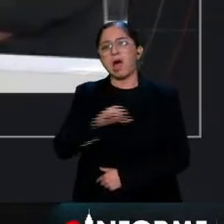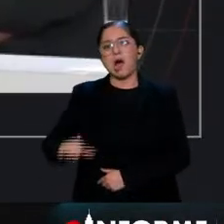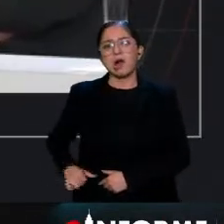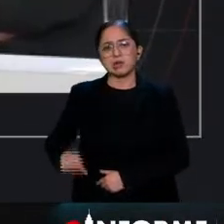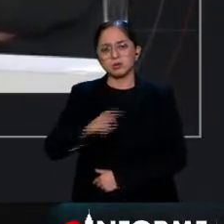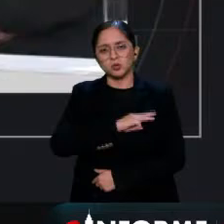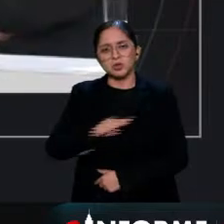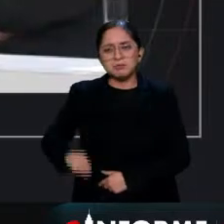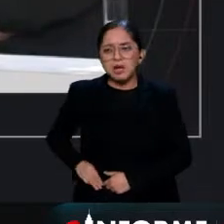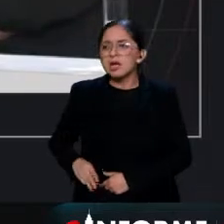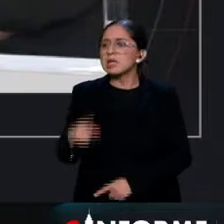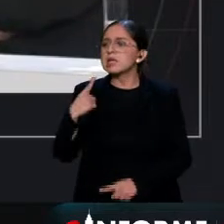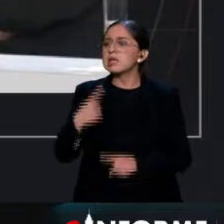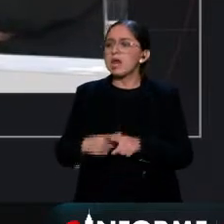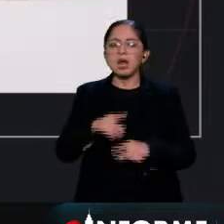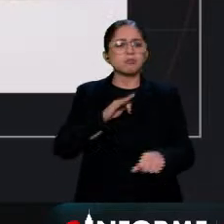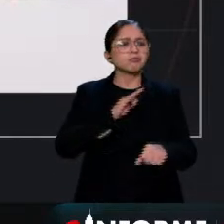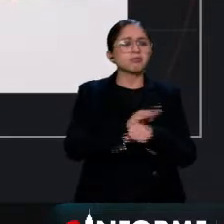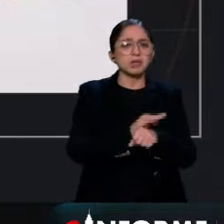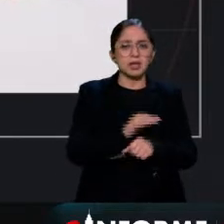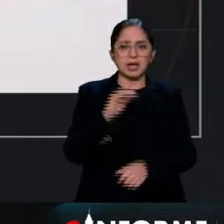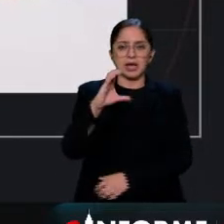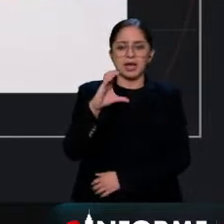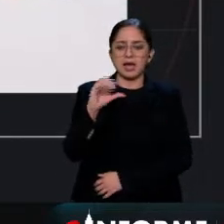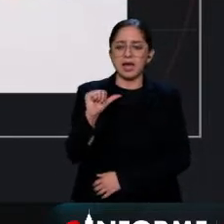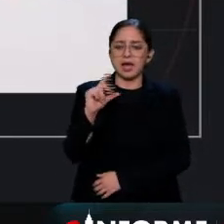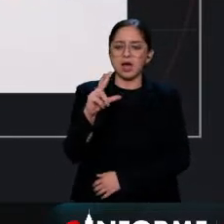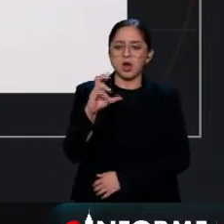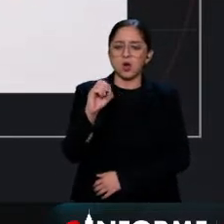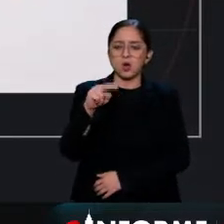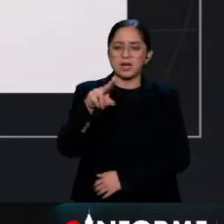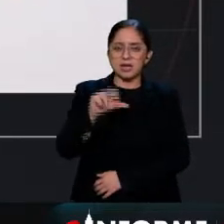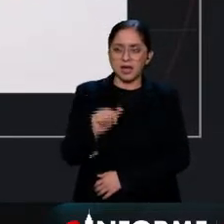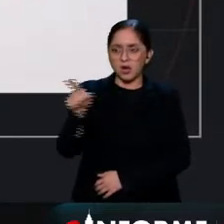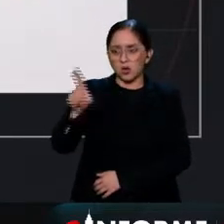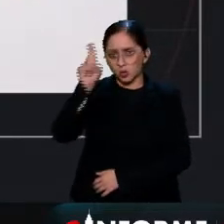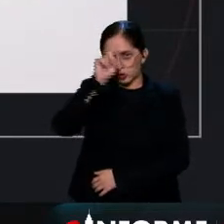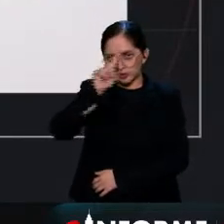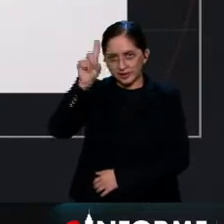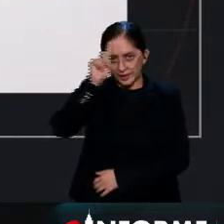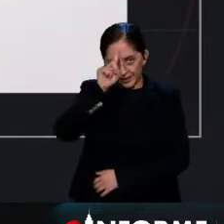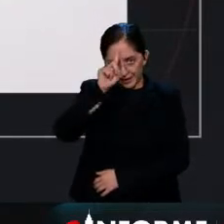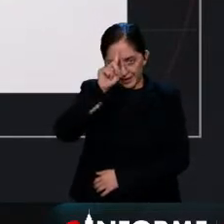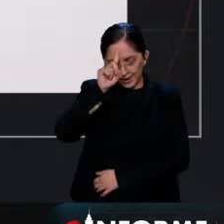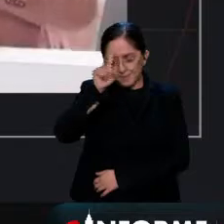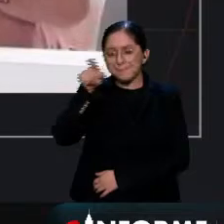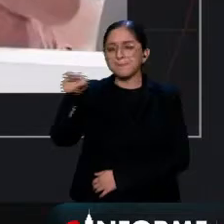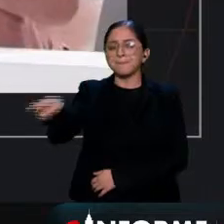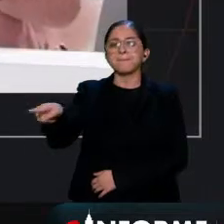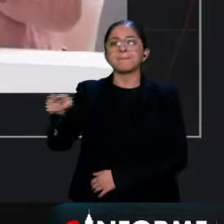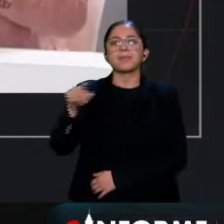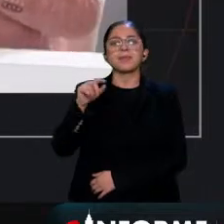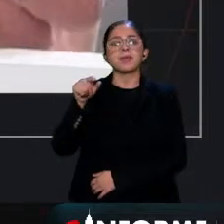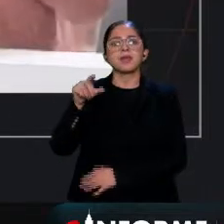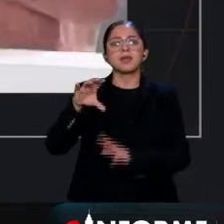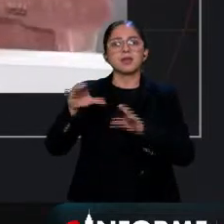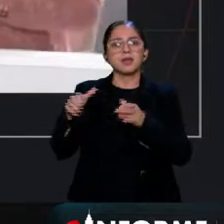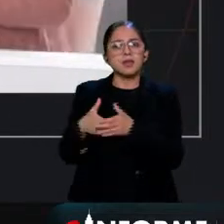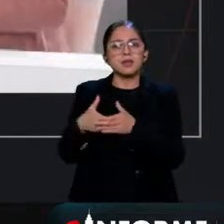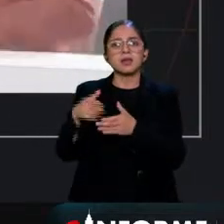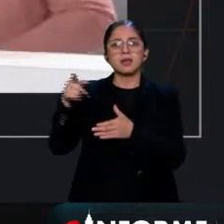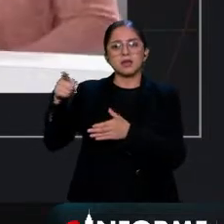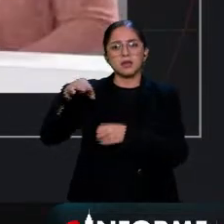estuvo en defensa de los OPLES? Carolina del Ángel Cruz, consejera electoral del Instituto Capitalino, quien dice que estos organismos